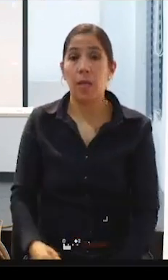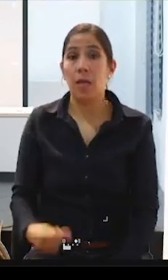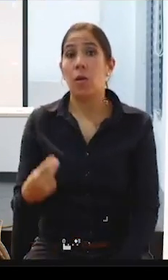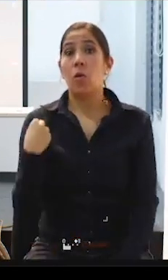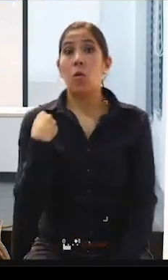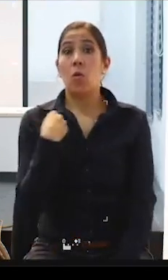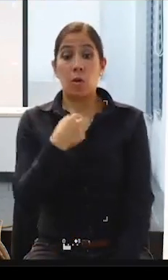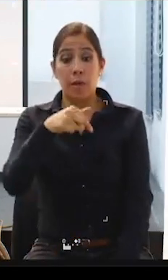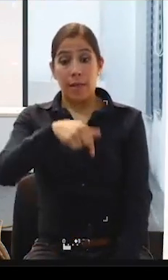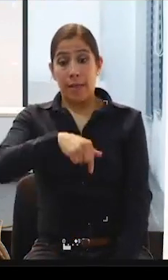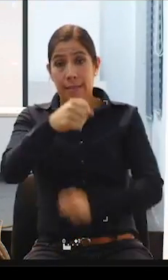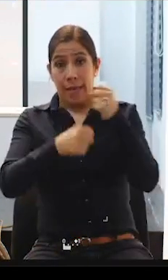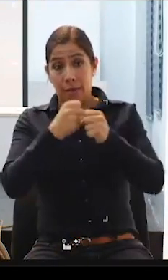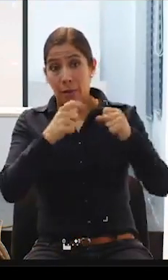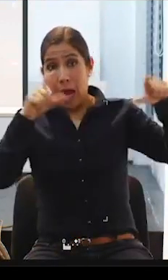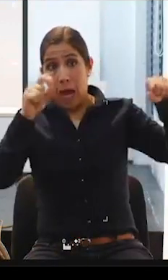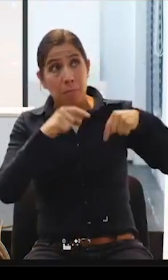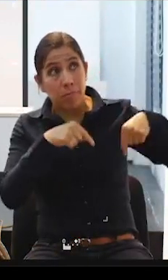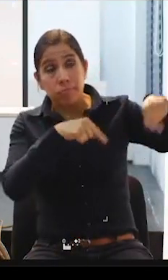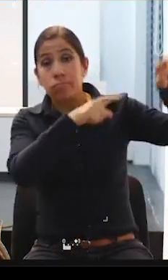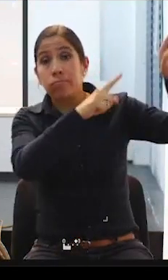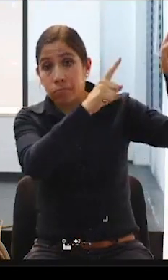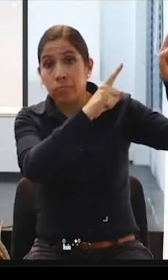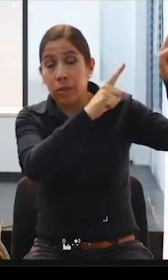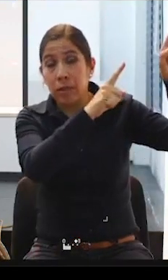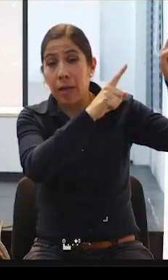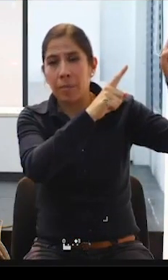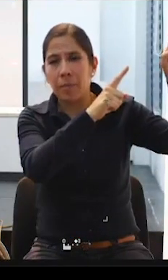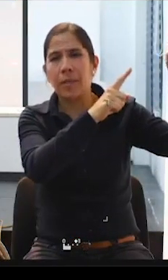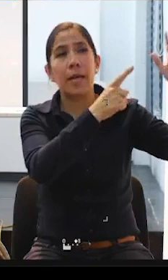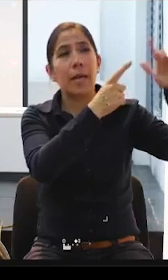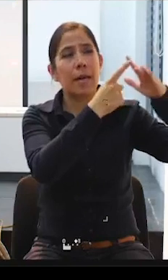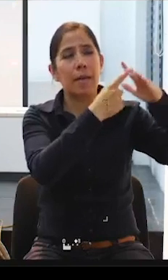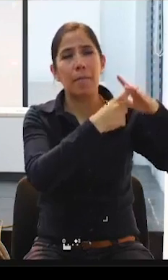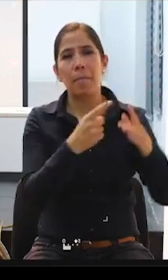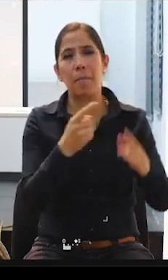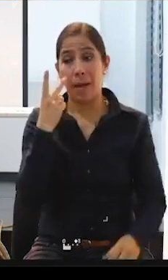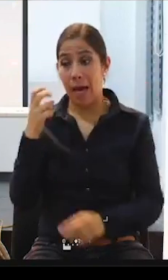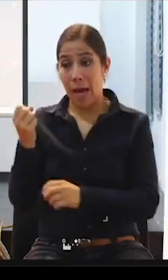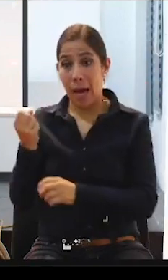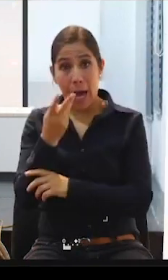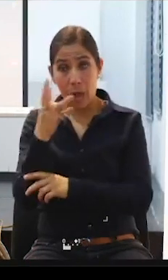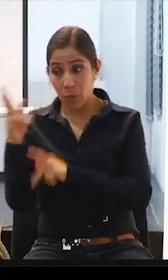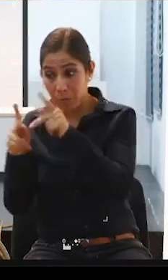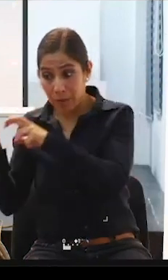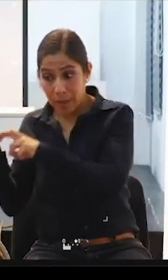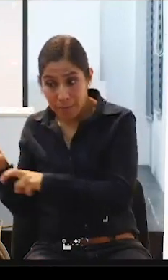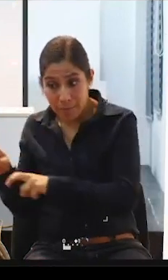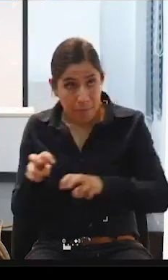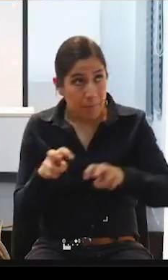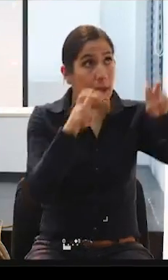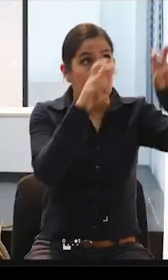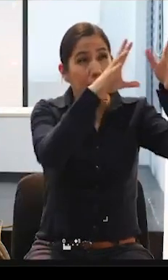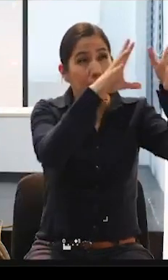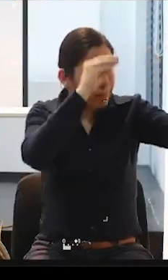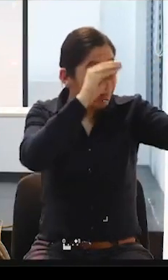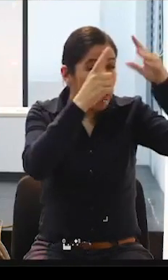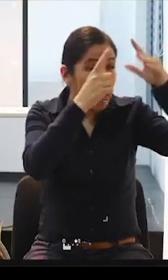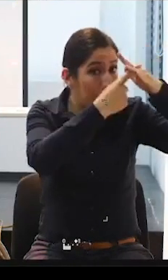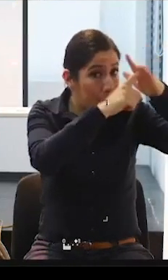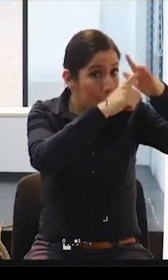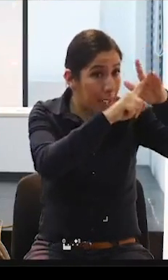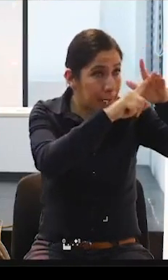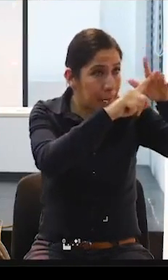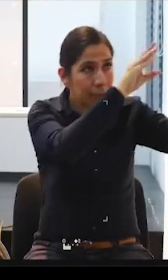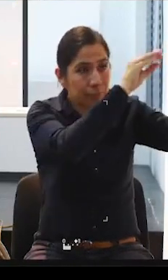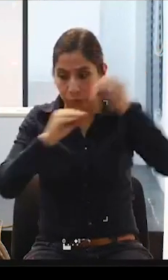más bien, ellos lo comienzan en Japón y lo terminan en Costa Rica, para que vean las dos realidades, ¿verdad?, cómo comenzó